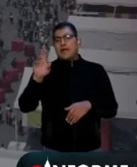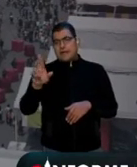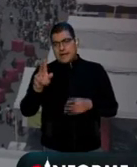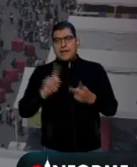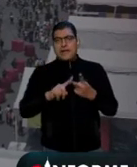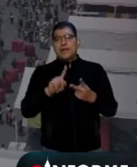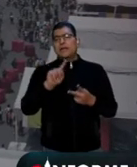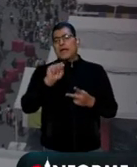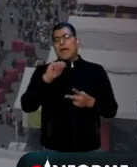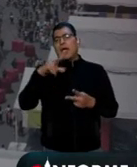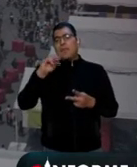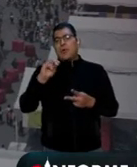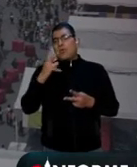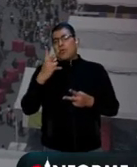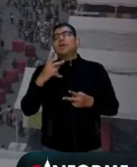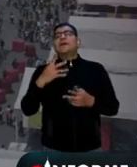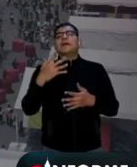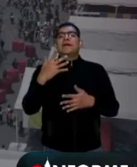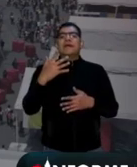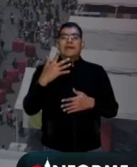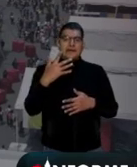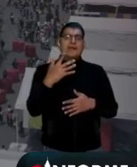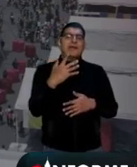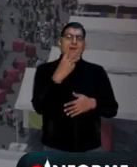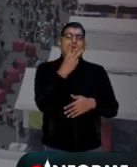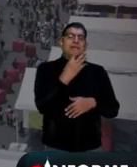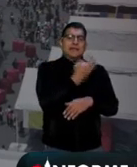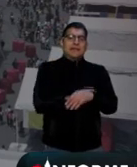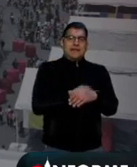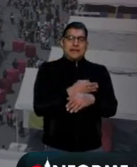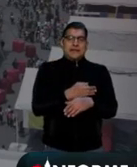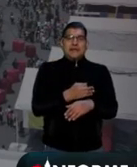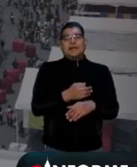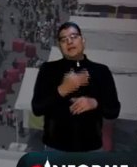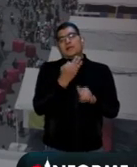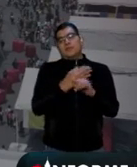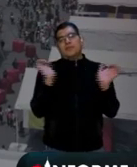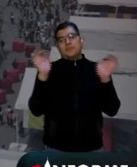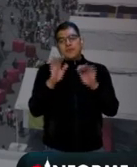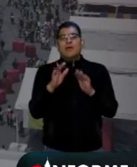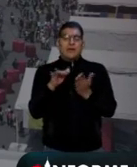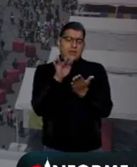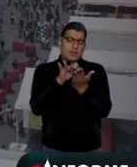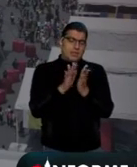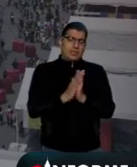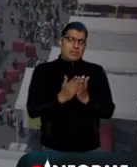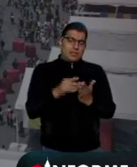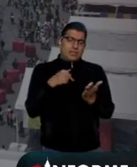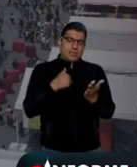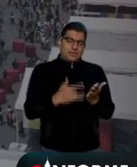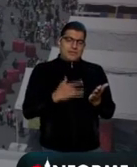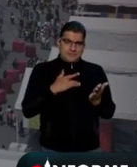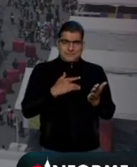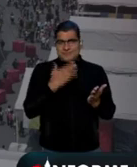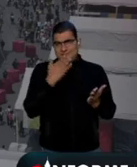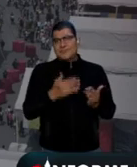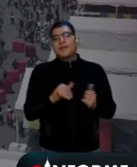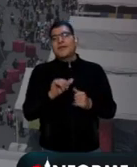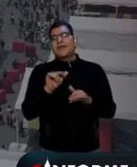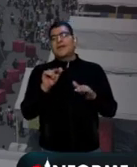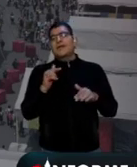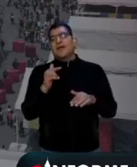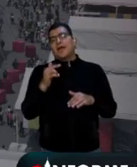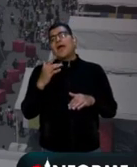Ignacio Taibo II a las 15.30 horas. Van a hablar del placer de leer, nada más y nada menos. También estarán a las 17.30 el